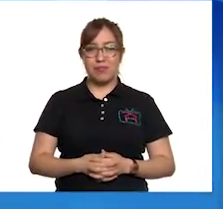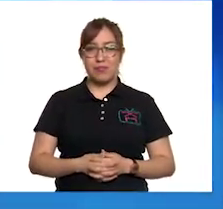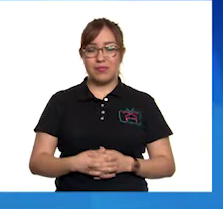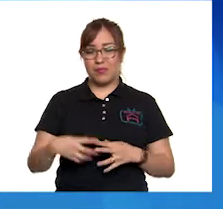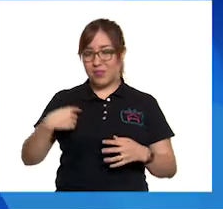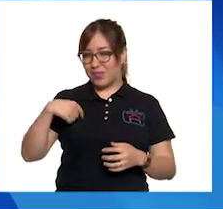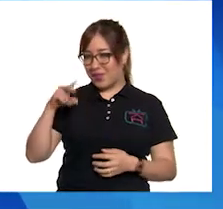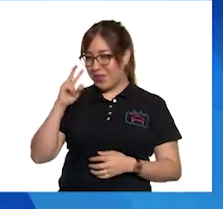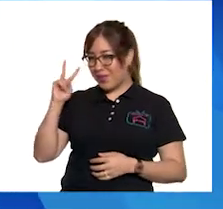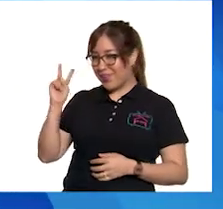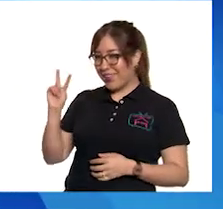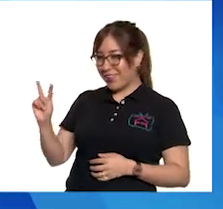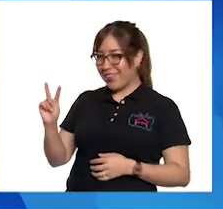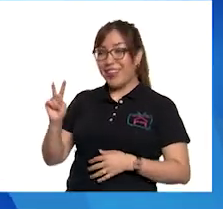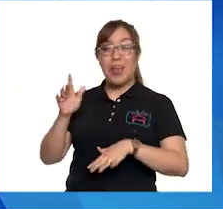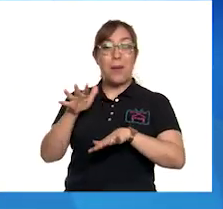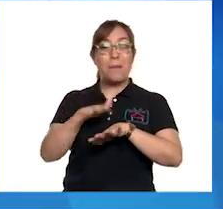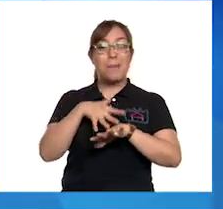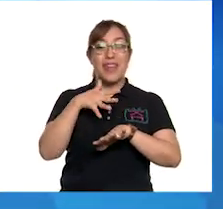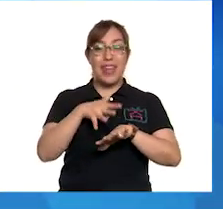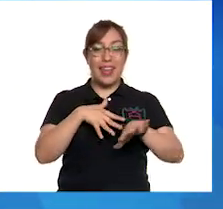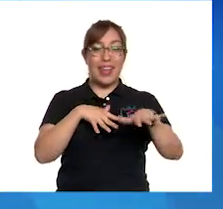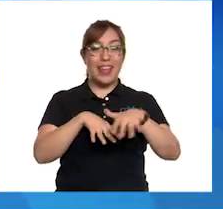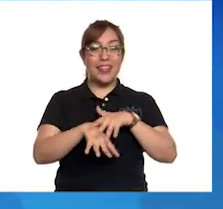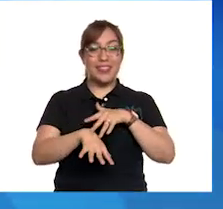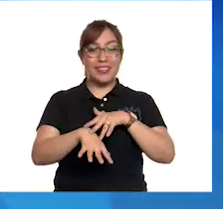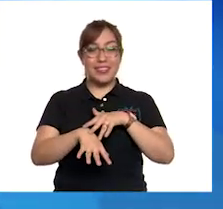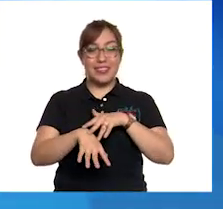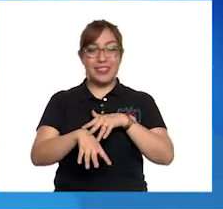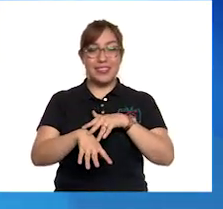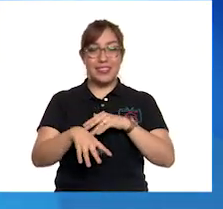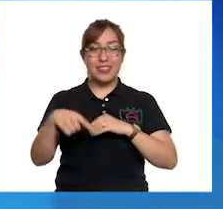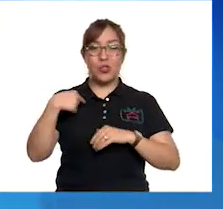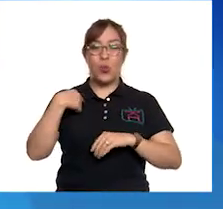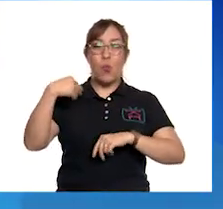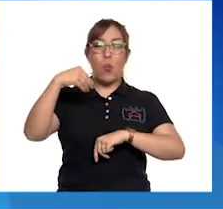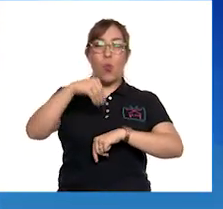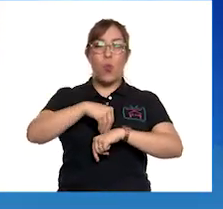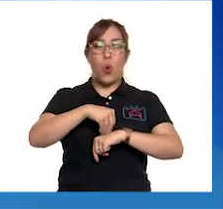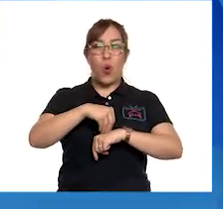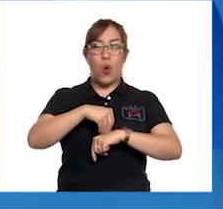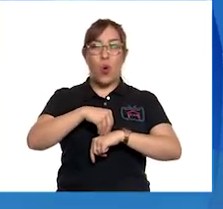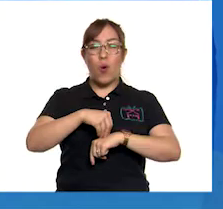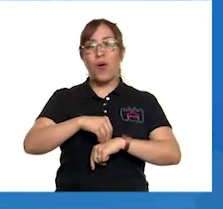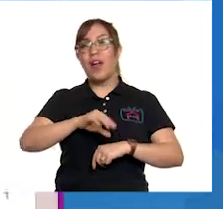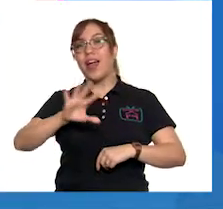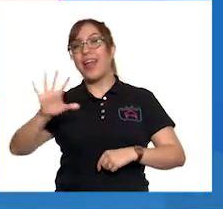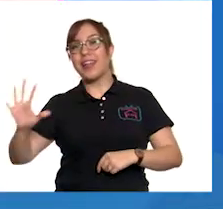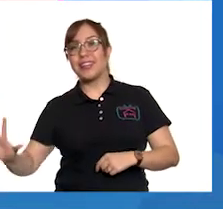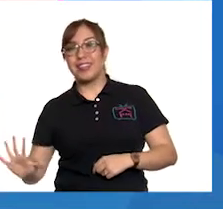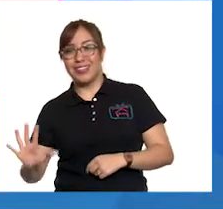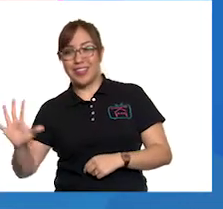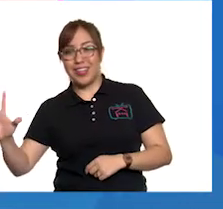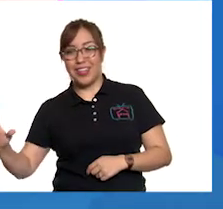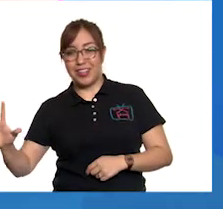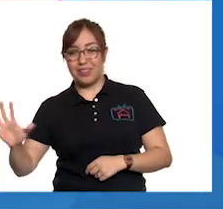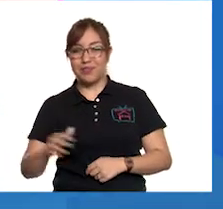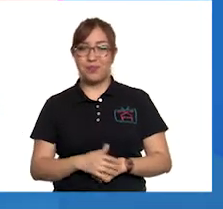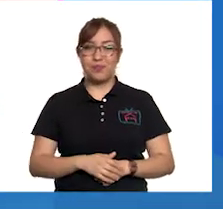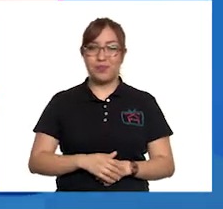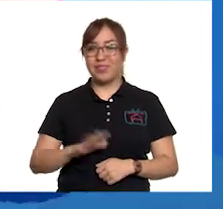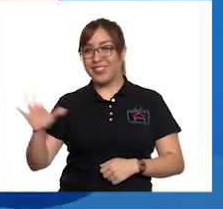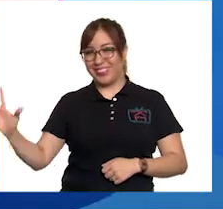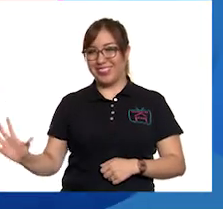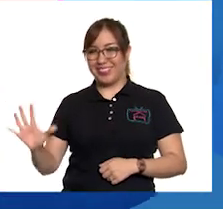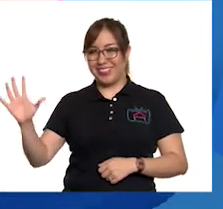unos pies de las niñas y los niños. Y la voy a poner en la parte inferior izquierda. Y sí, están